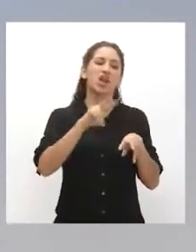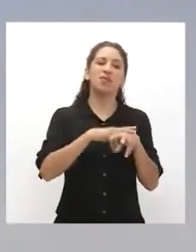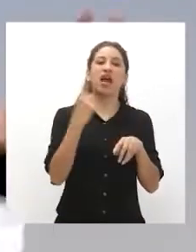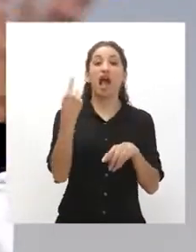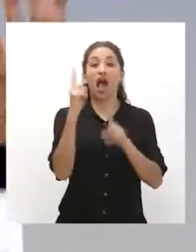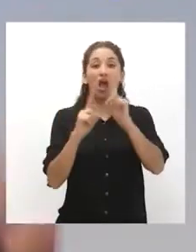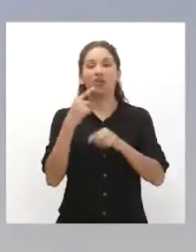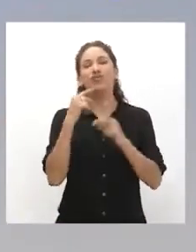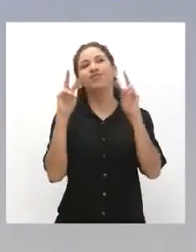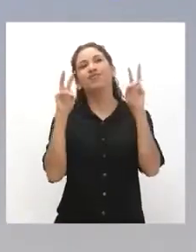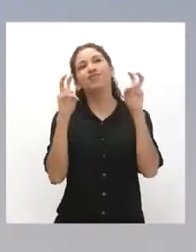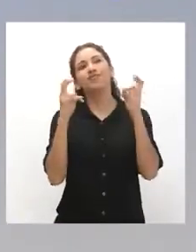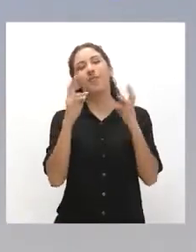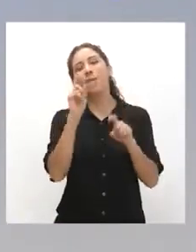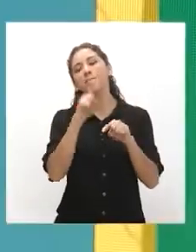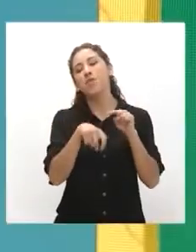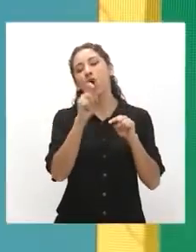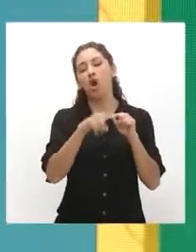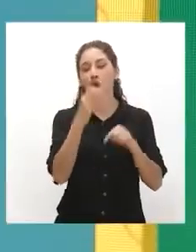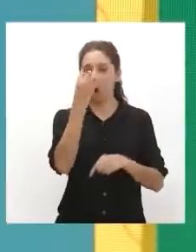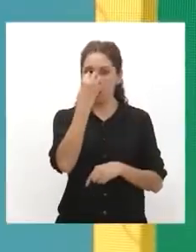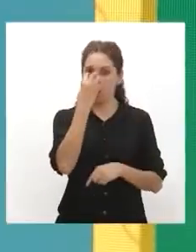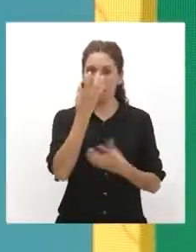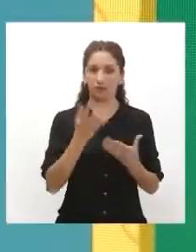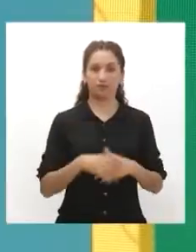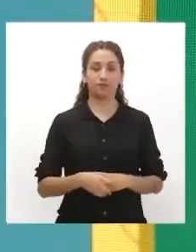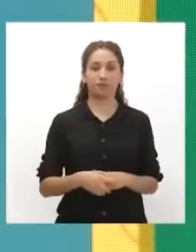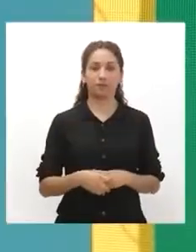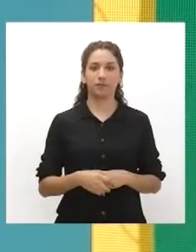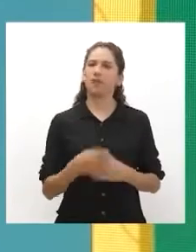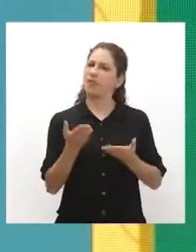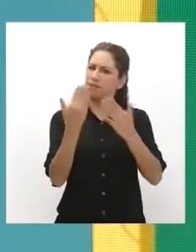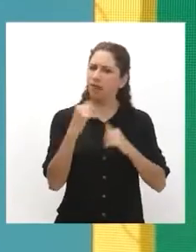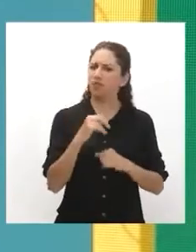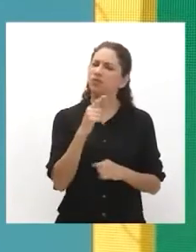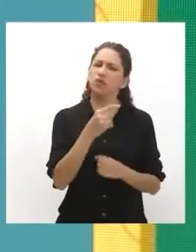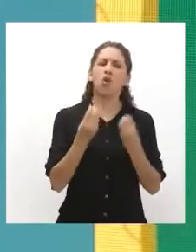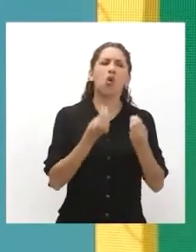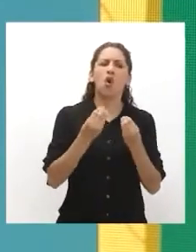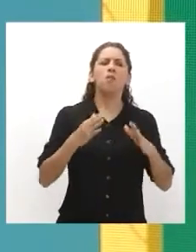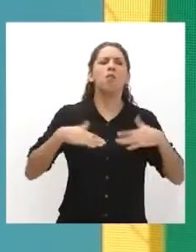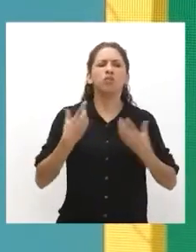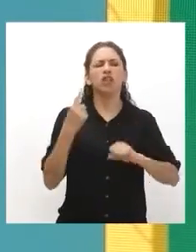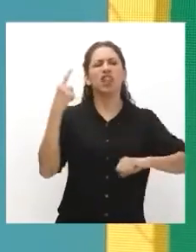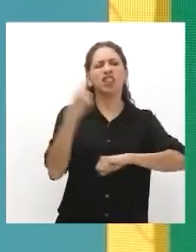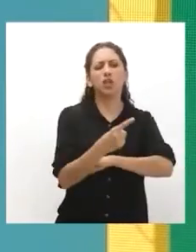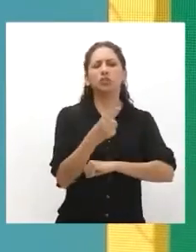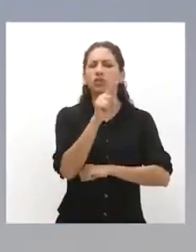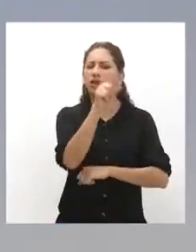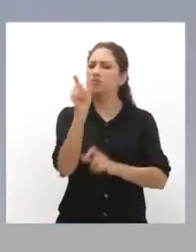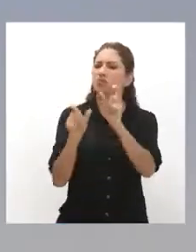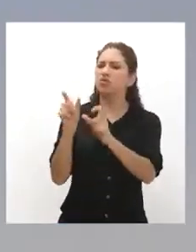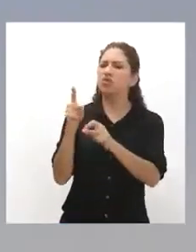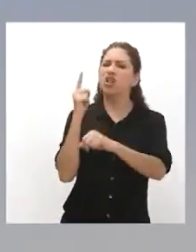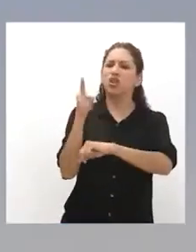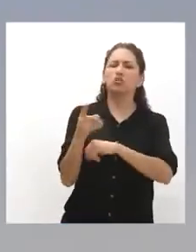bromita, dicen. Mario, vamos al grano. ¿Cómo podemos denunciar a estas personas?